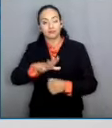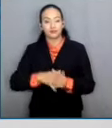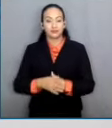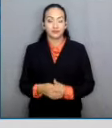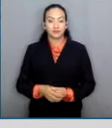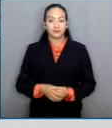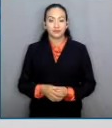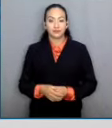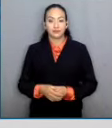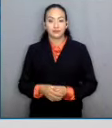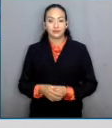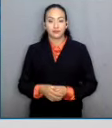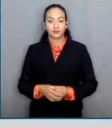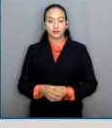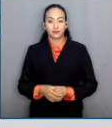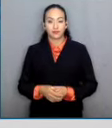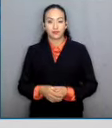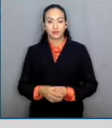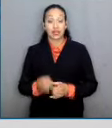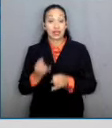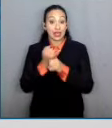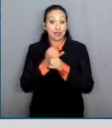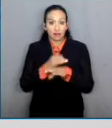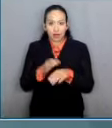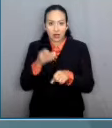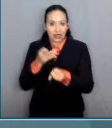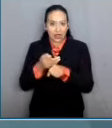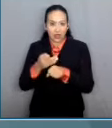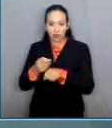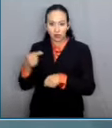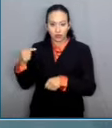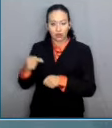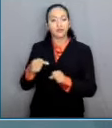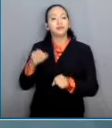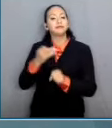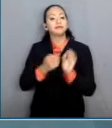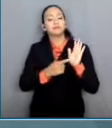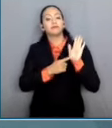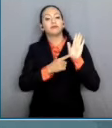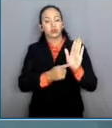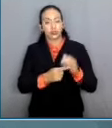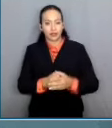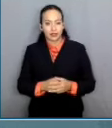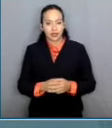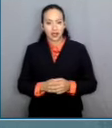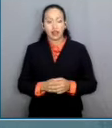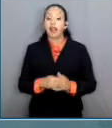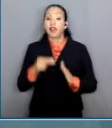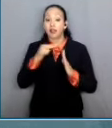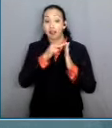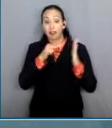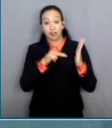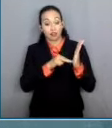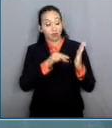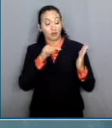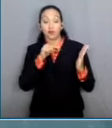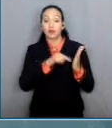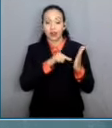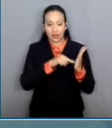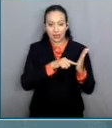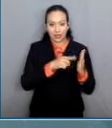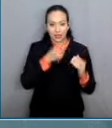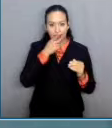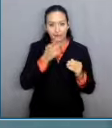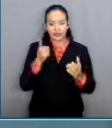Y con información de última hora le damos a conocer que conforme a la normativa que rige la actuación del Consejo de la Judicatura